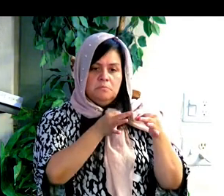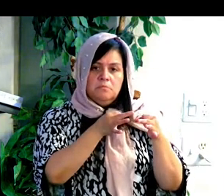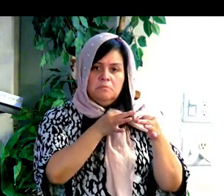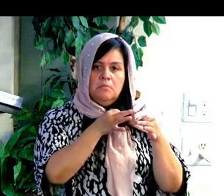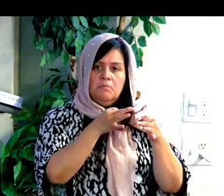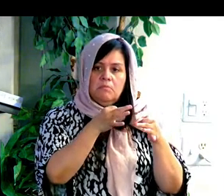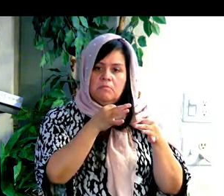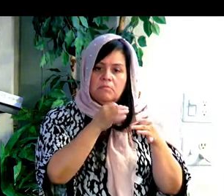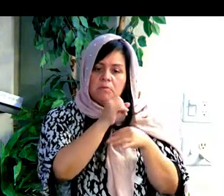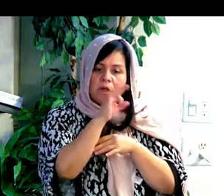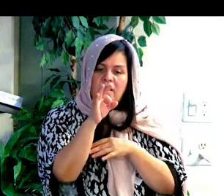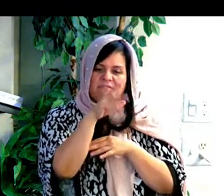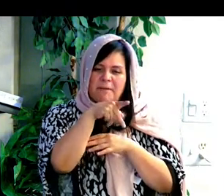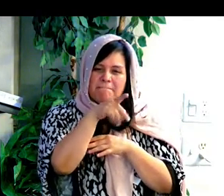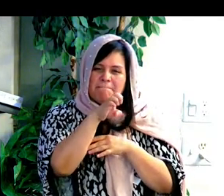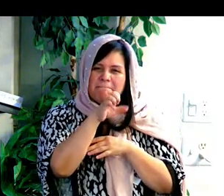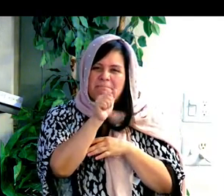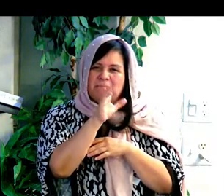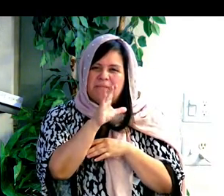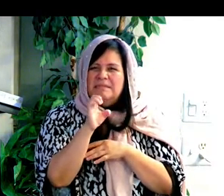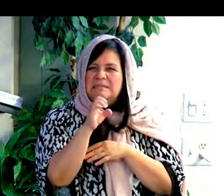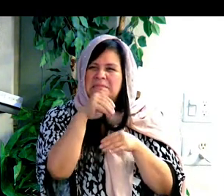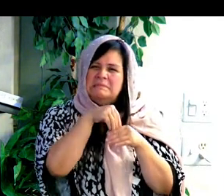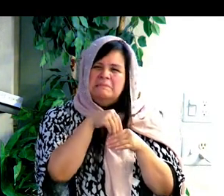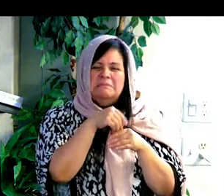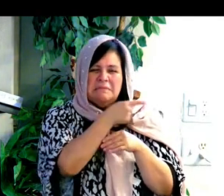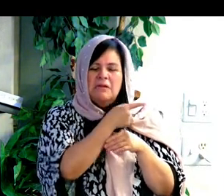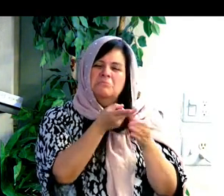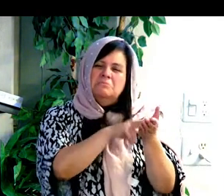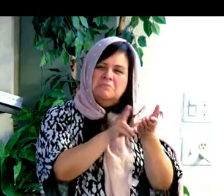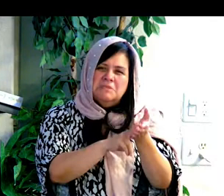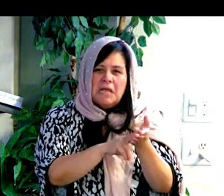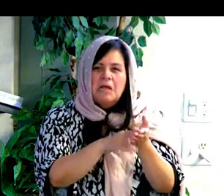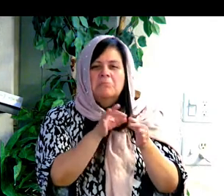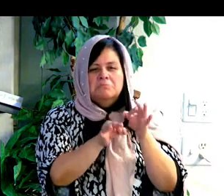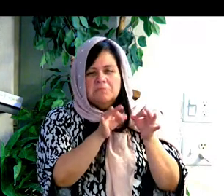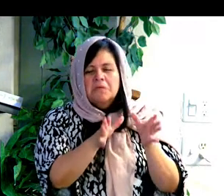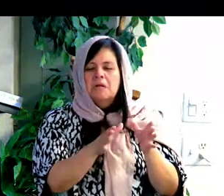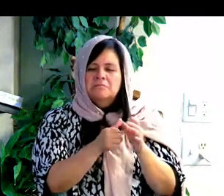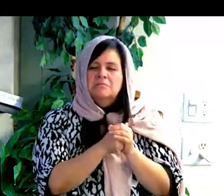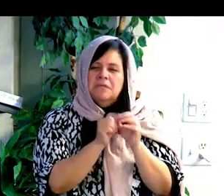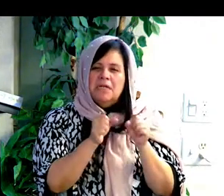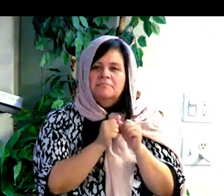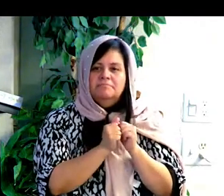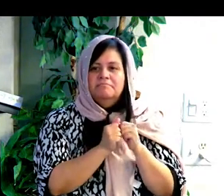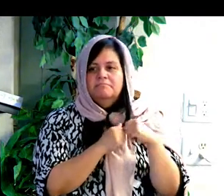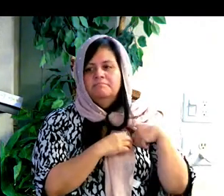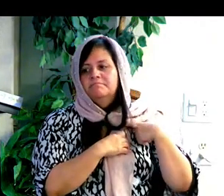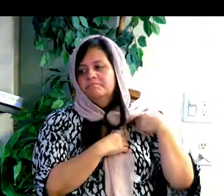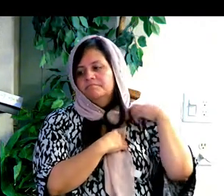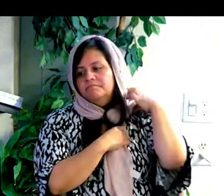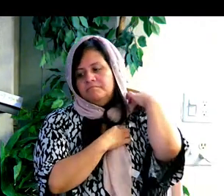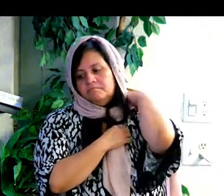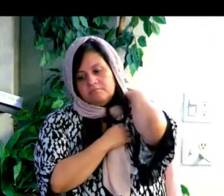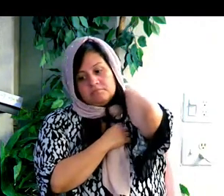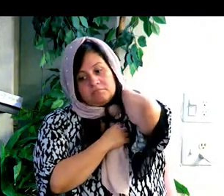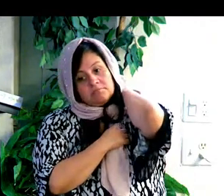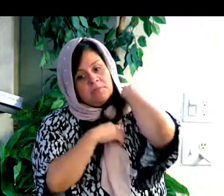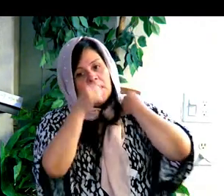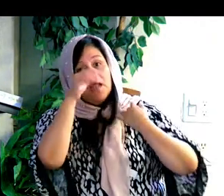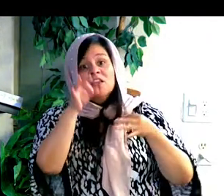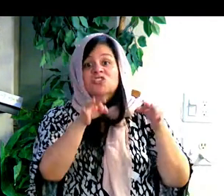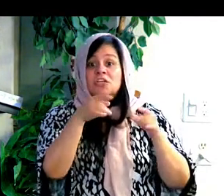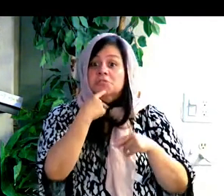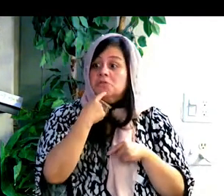por ejemplo, si vas al centro, a la corte, al tribunal para casarse. Do you take this man to be your